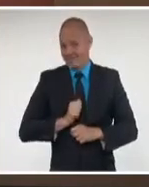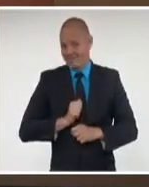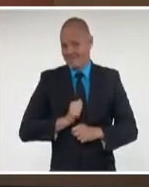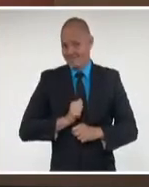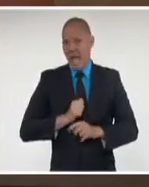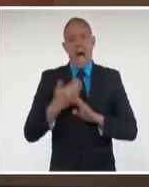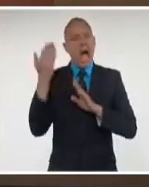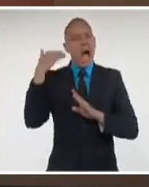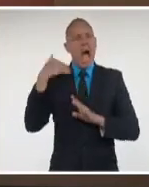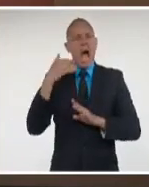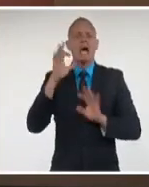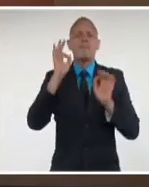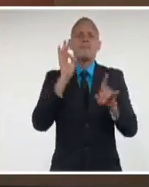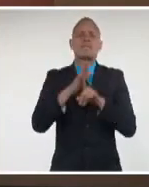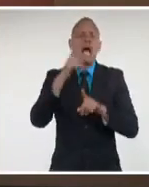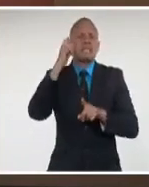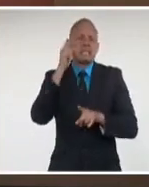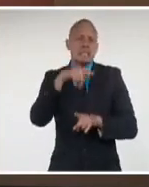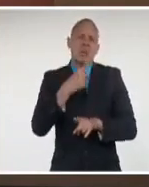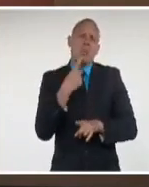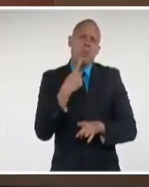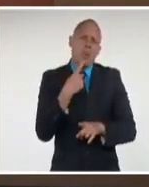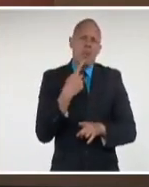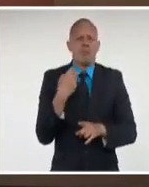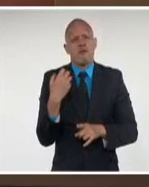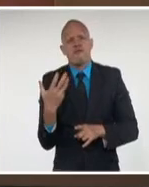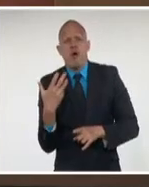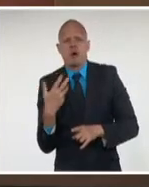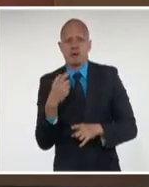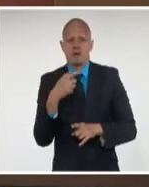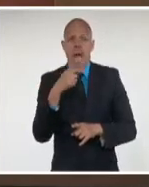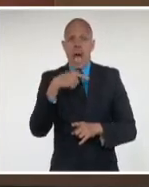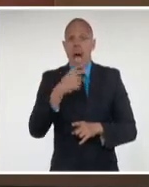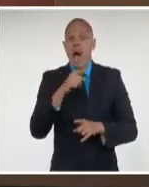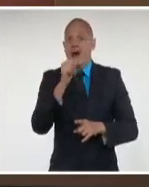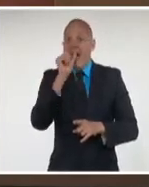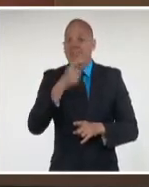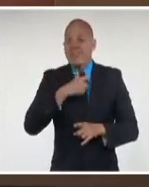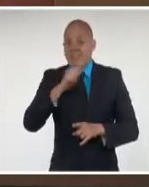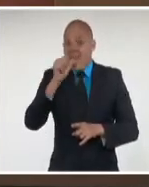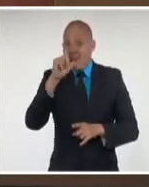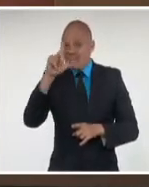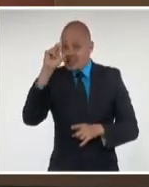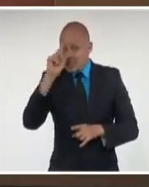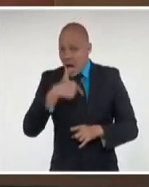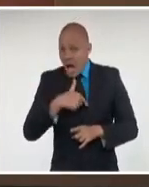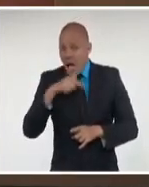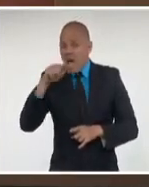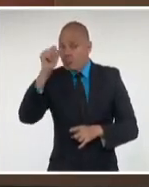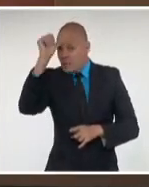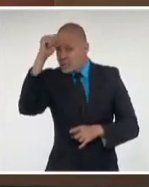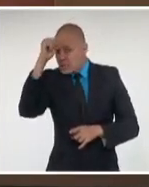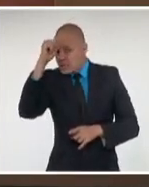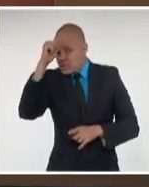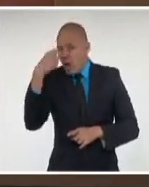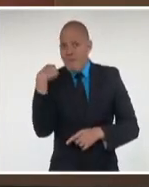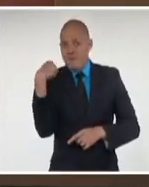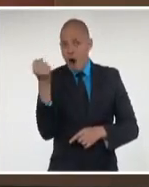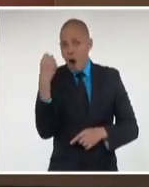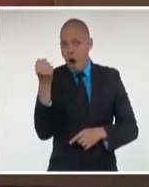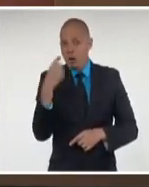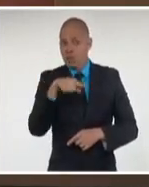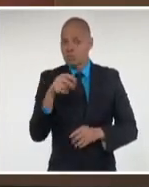el impacto de las vacunas en ese escenario. Por suerte, hasta el momento, los análisis realizados no desalientan a la comunidad